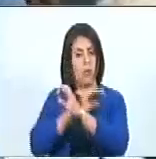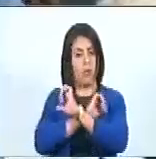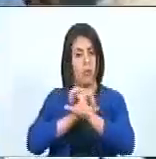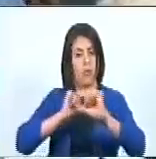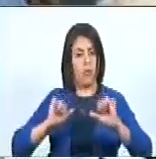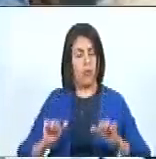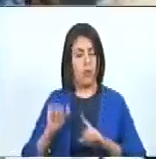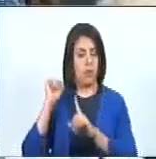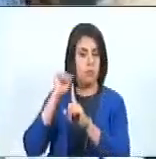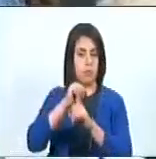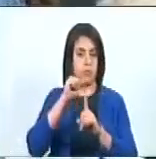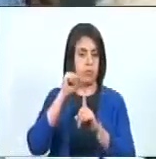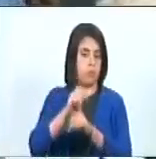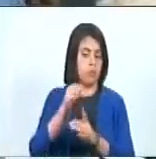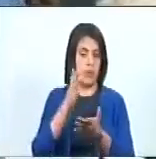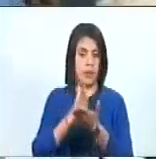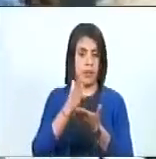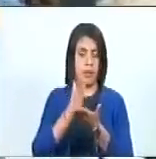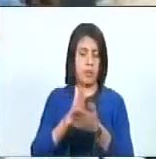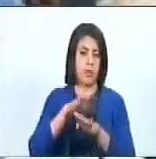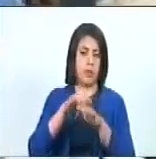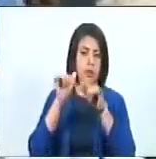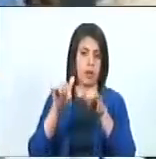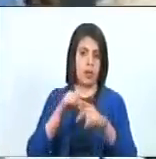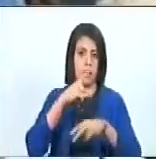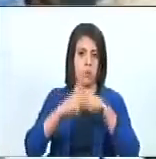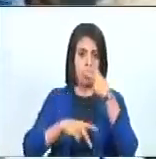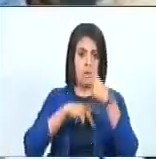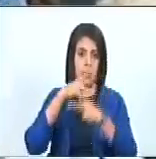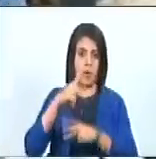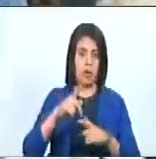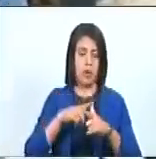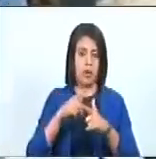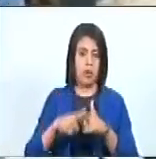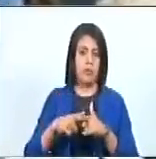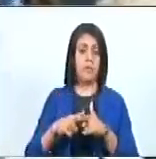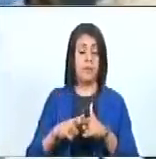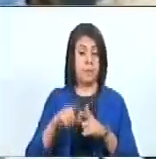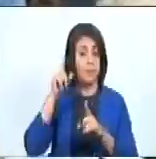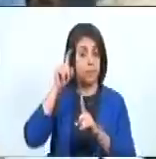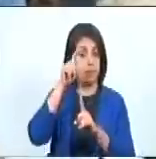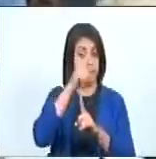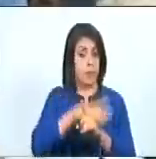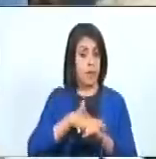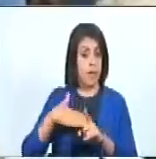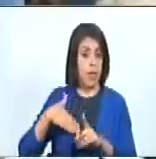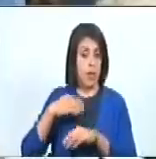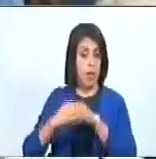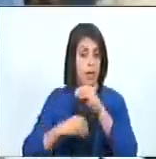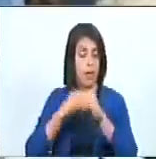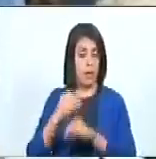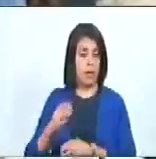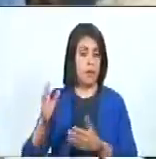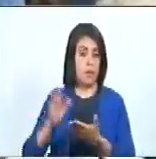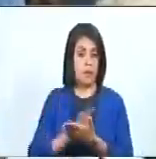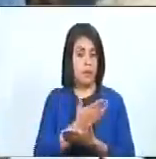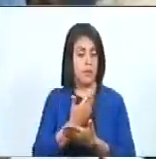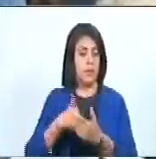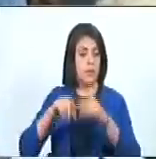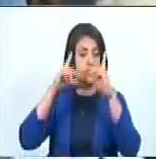lucha constantemente con estas políticas, de esta doctrina que ha pretendido quitar la